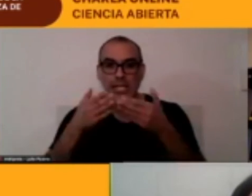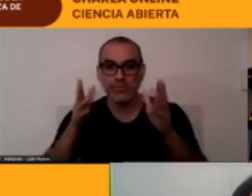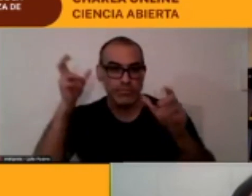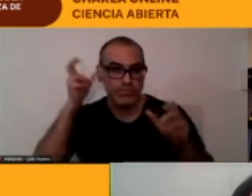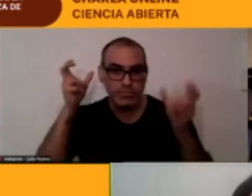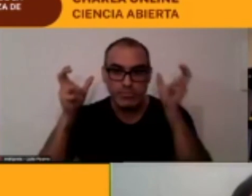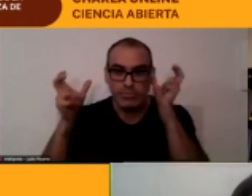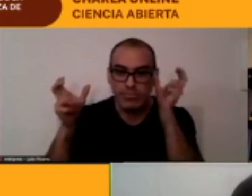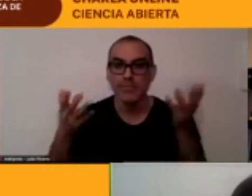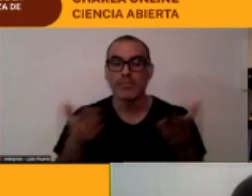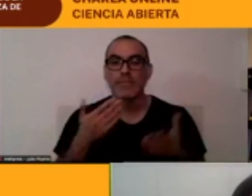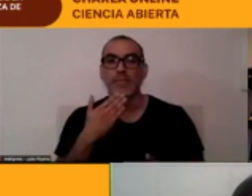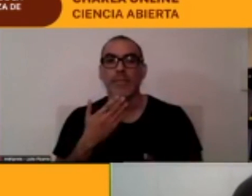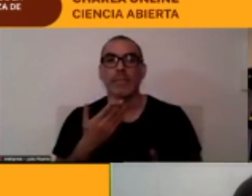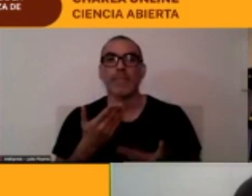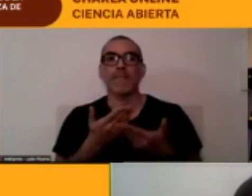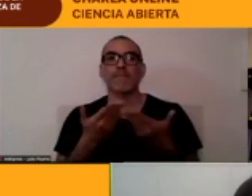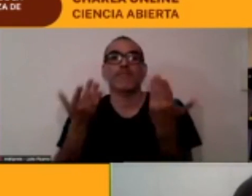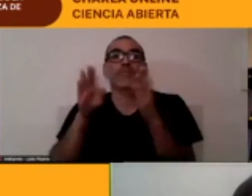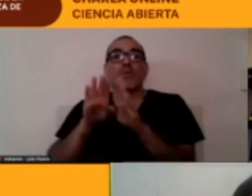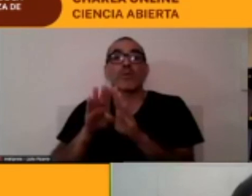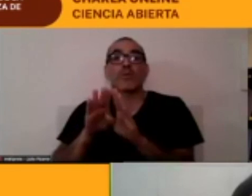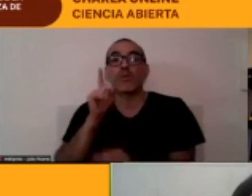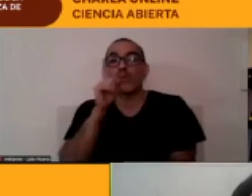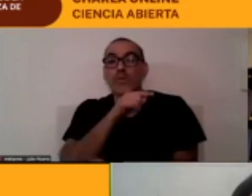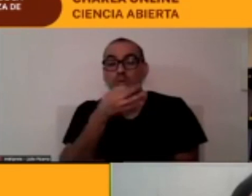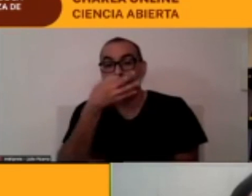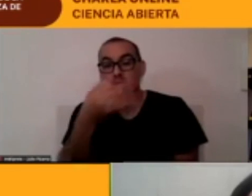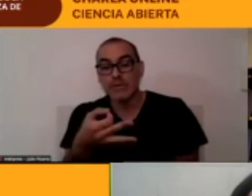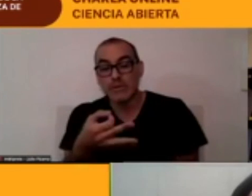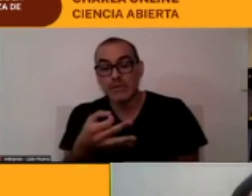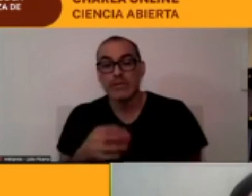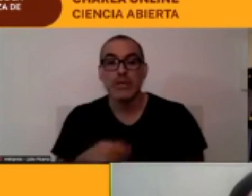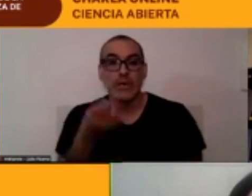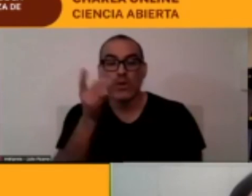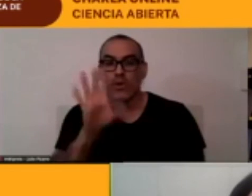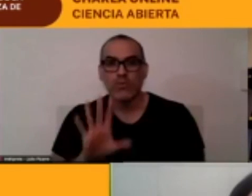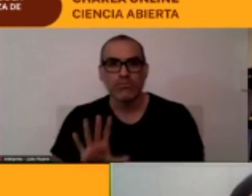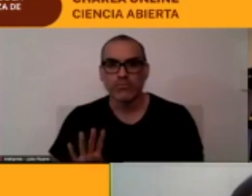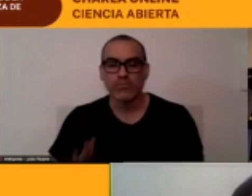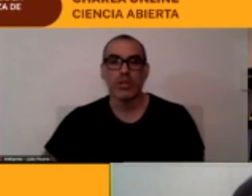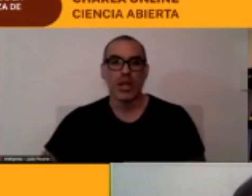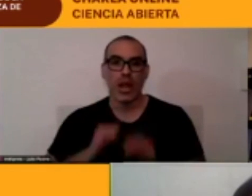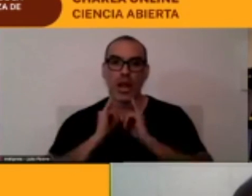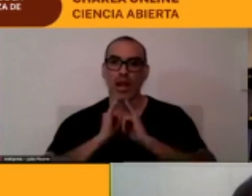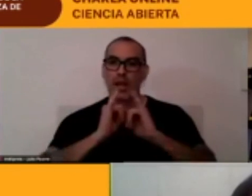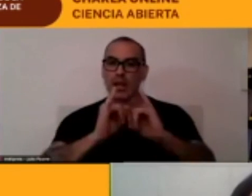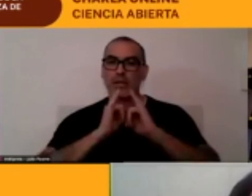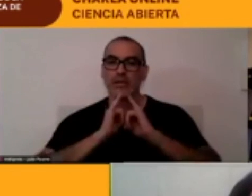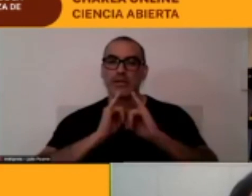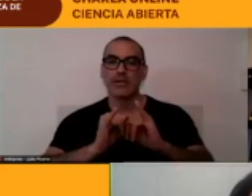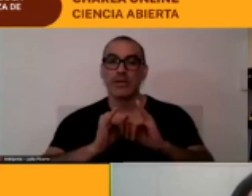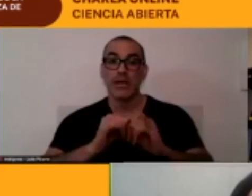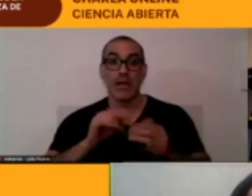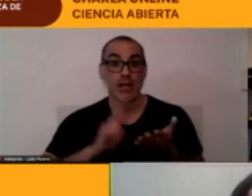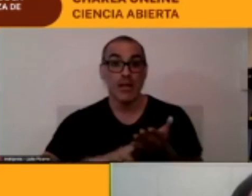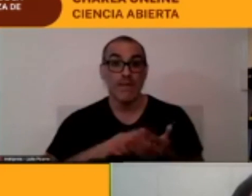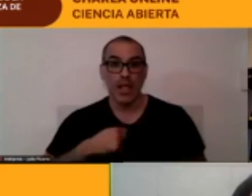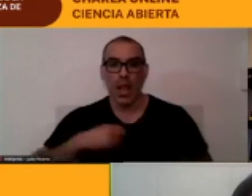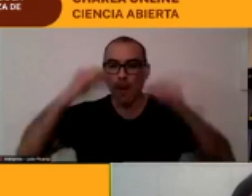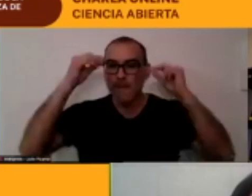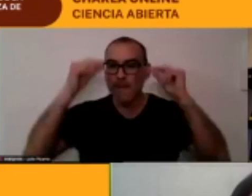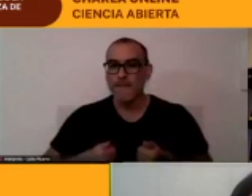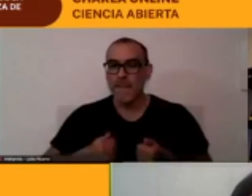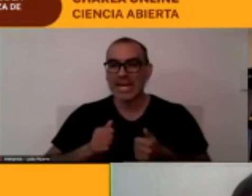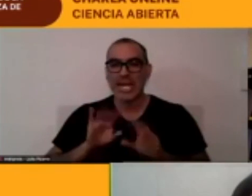para cerrar mi presentación yo tan solo me gustaría informarles que yo no soy la experta absoluta de la lengua